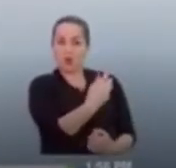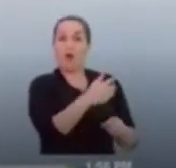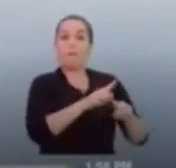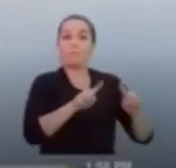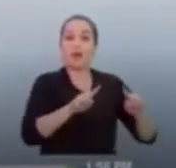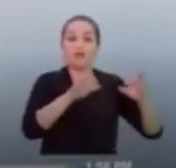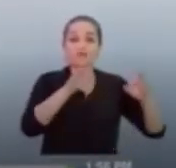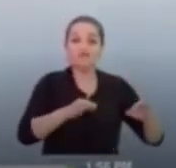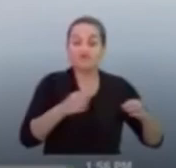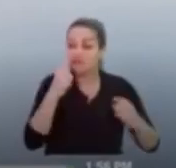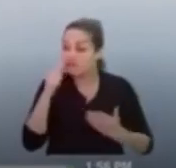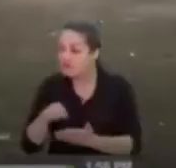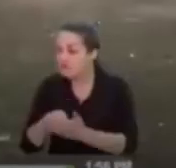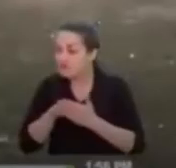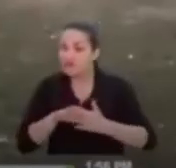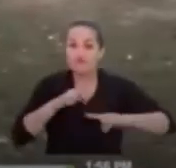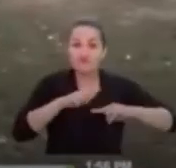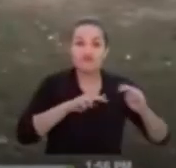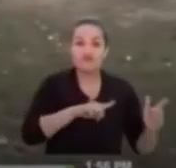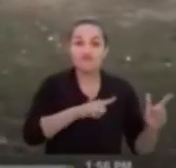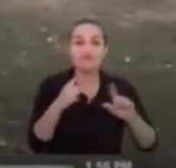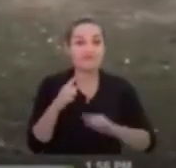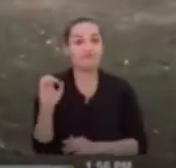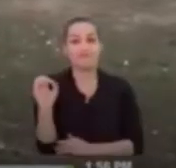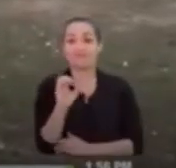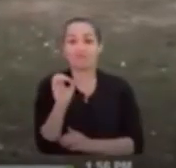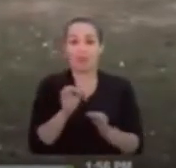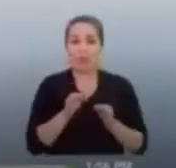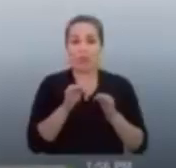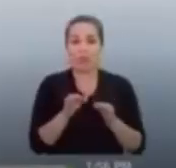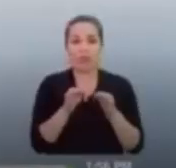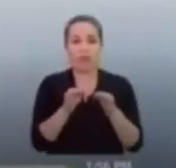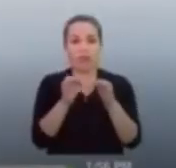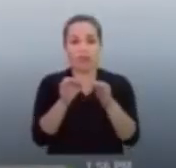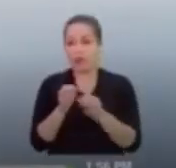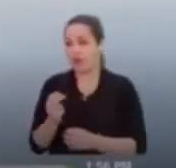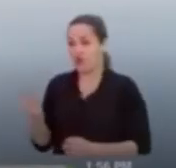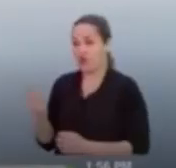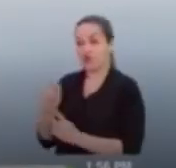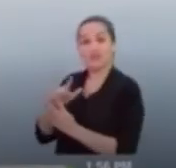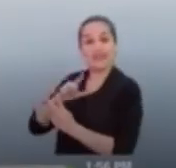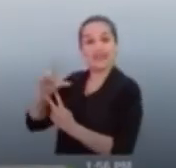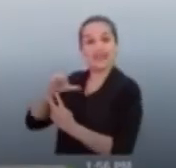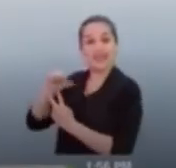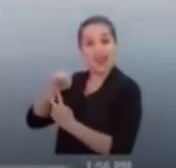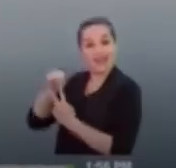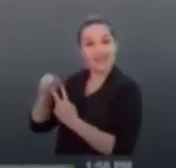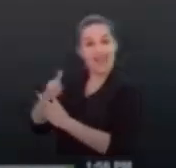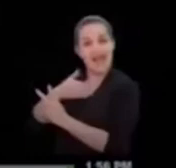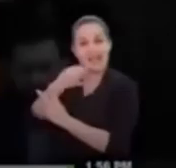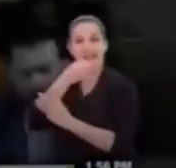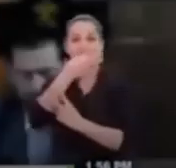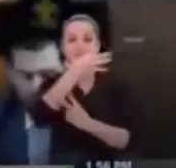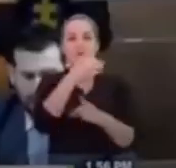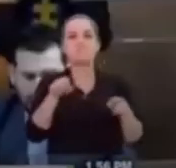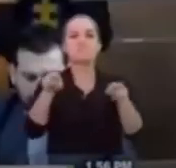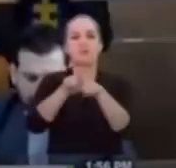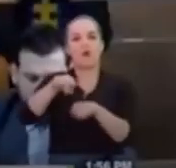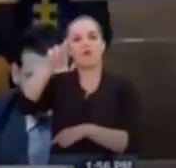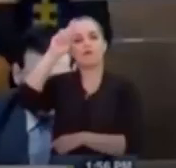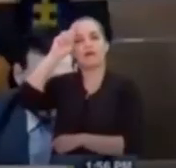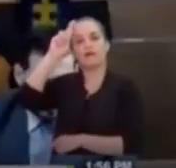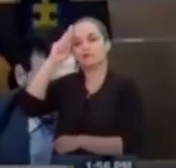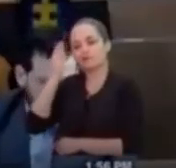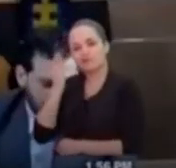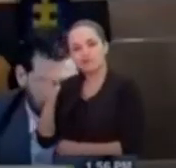plazos al contratista. Son las mismas obras que los líderes sociales denunciaban en sus videos. La comunidad lo que estaba era requiriendo a los